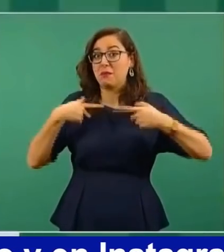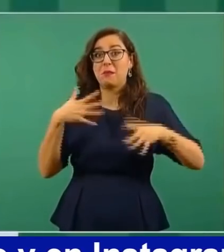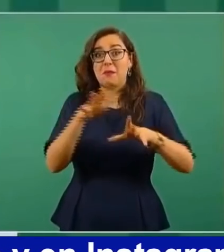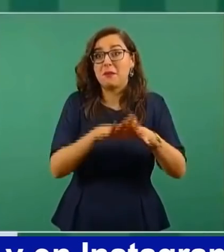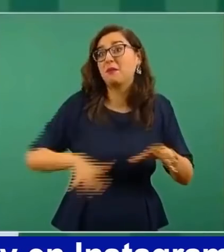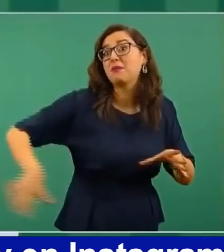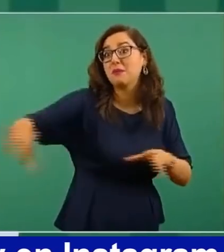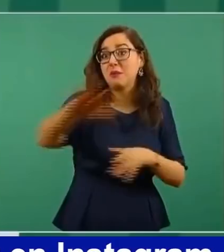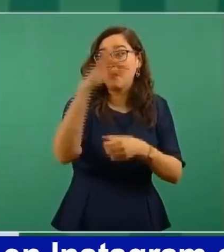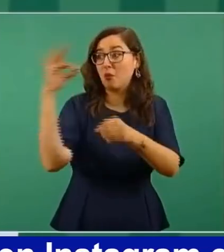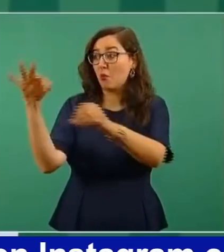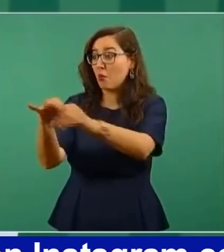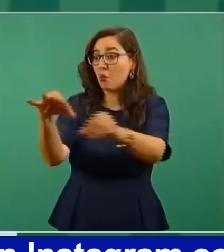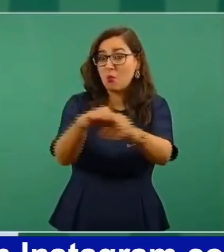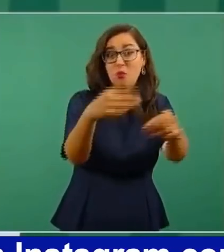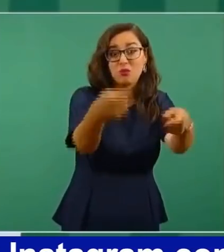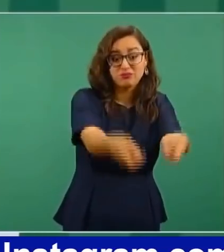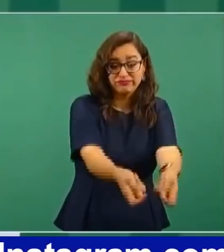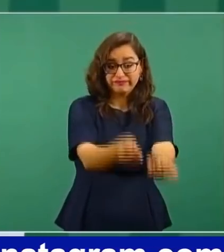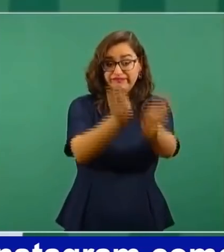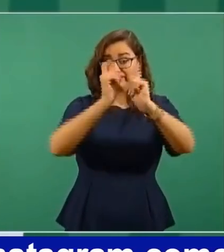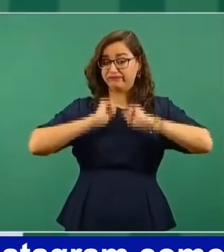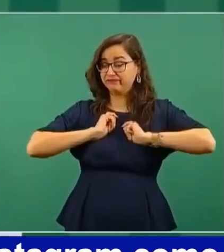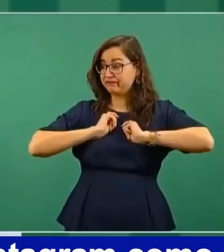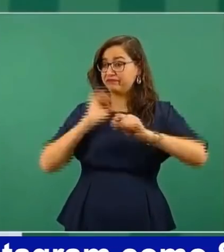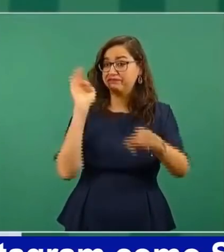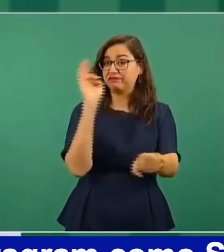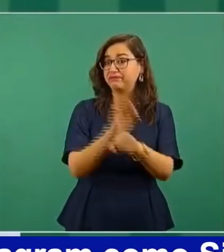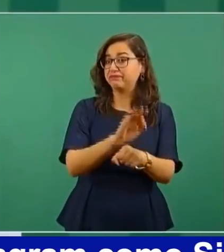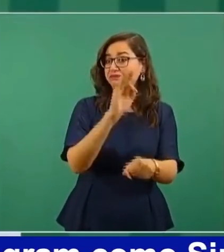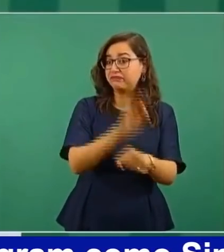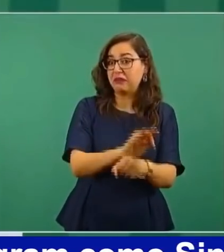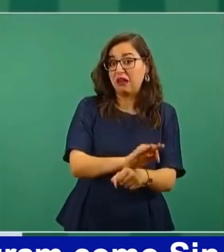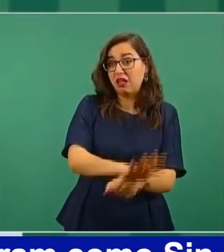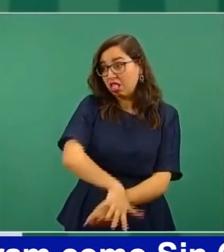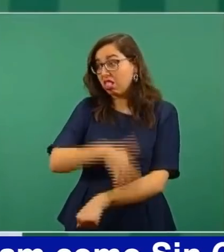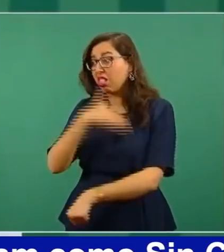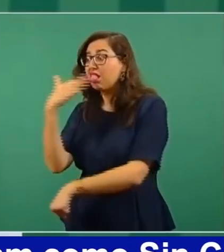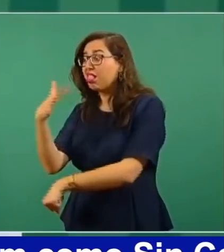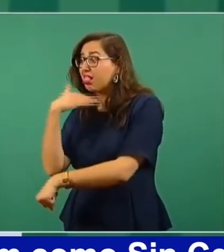no para mantener la corrupción.